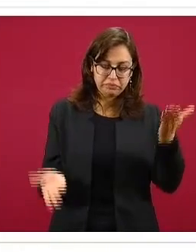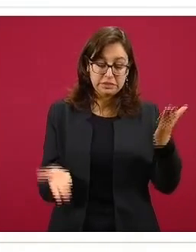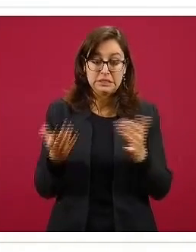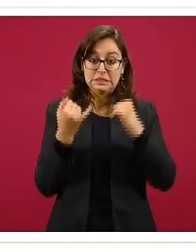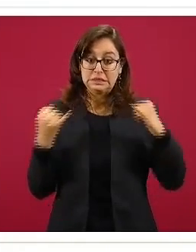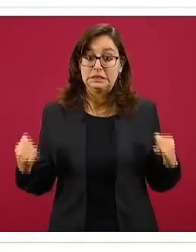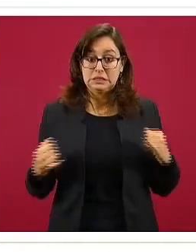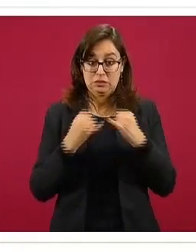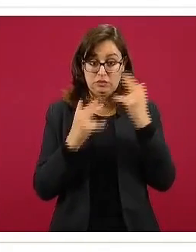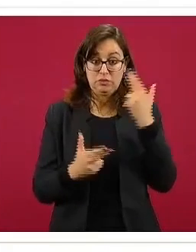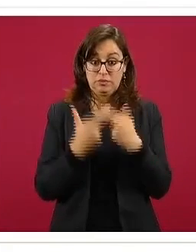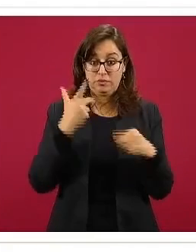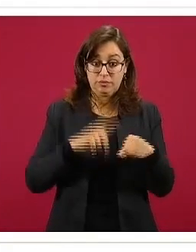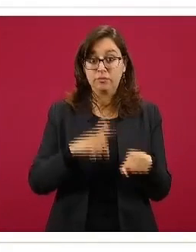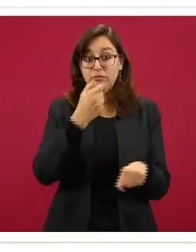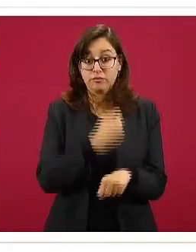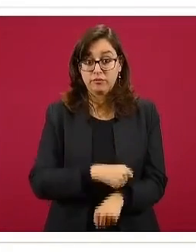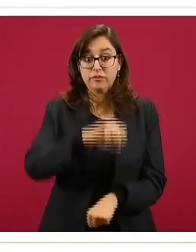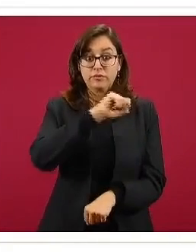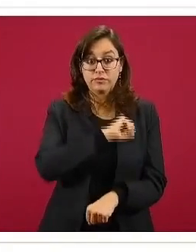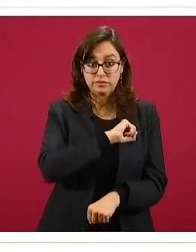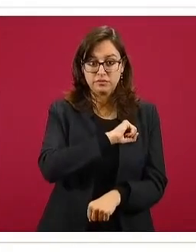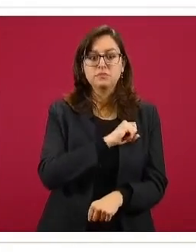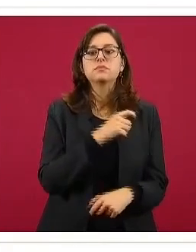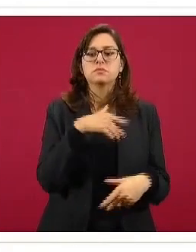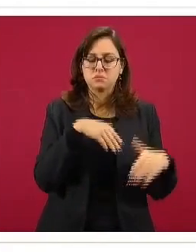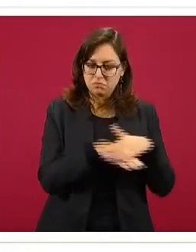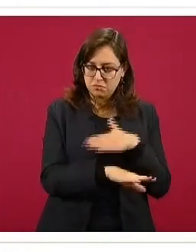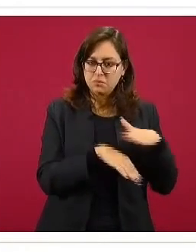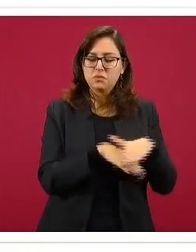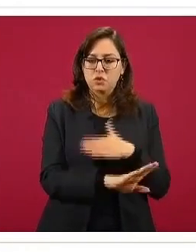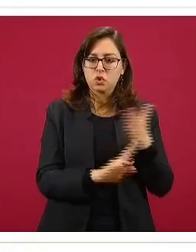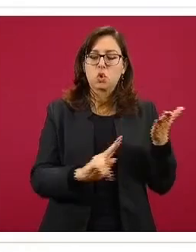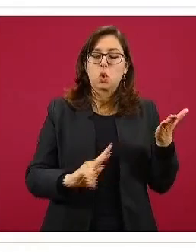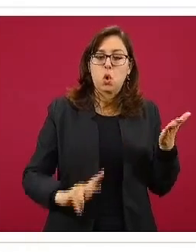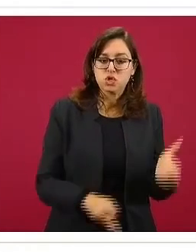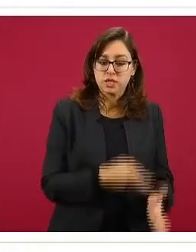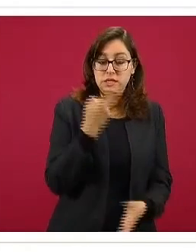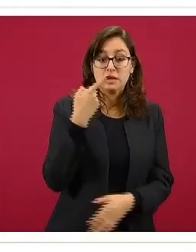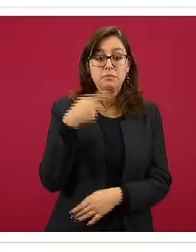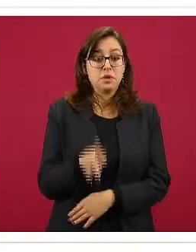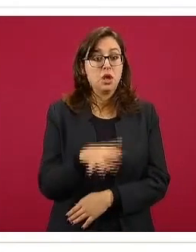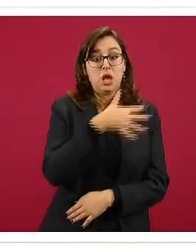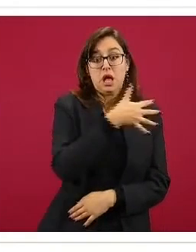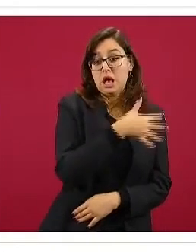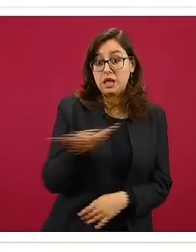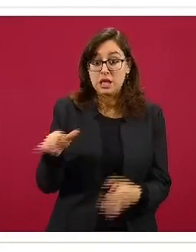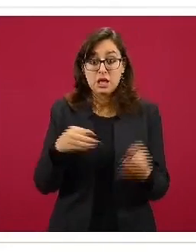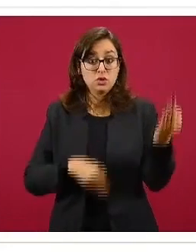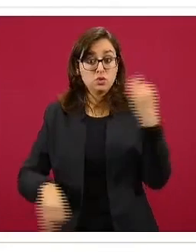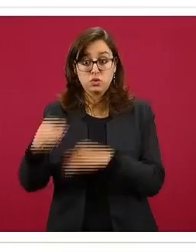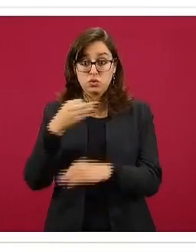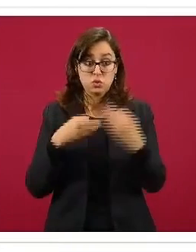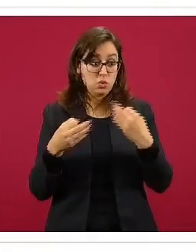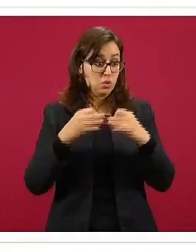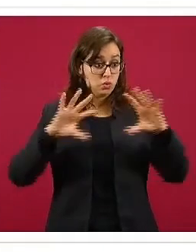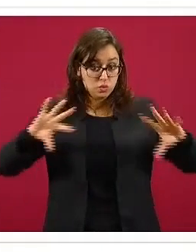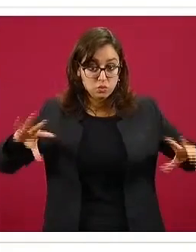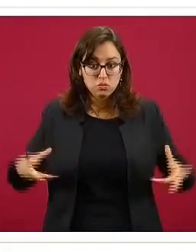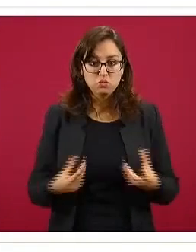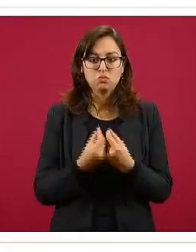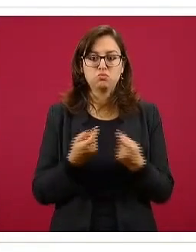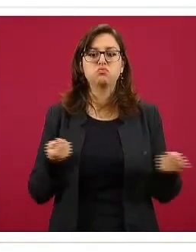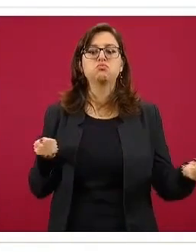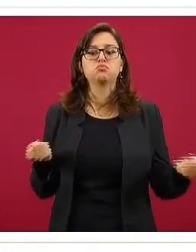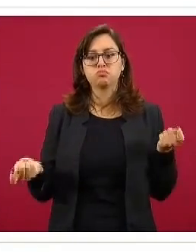Salud, sí vemos una tendencia a la ocupación, pero en general en el conjunto de la Ciudad de México se mantiene en